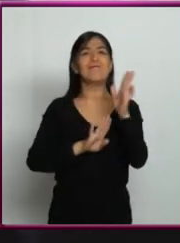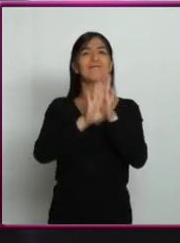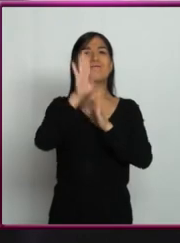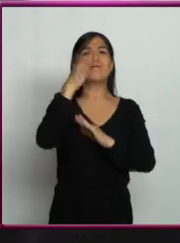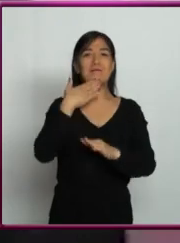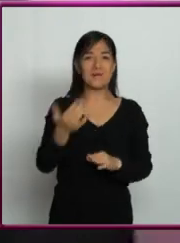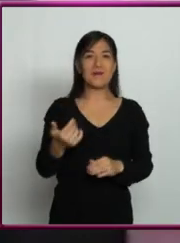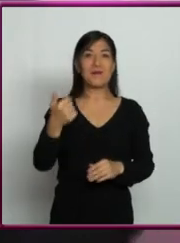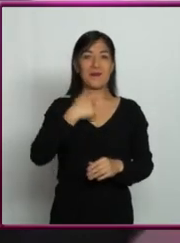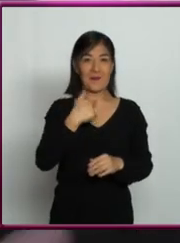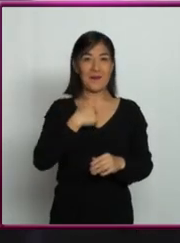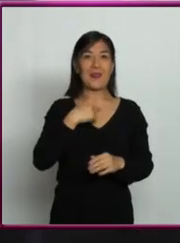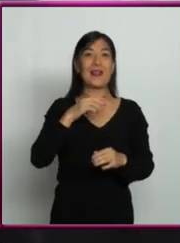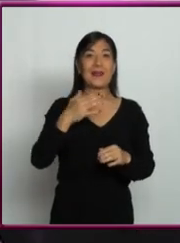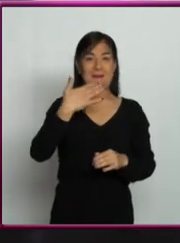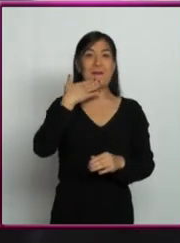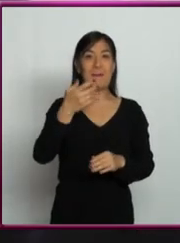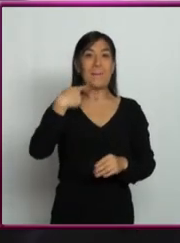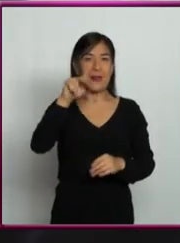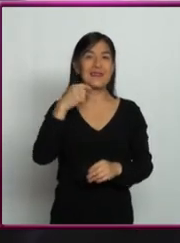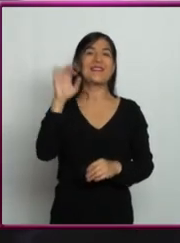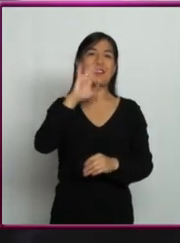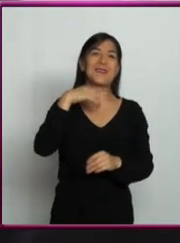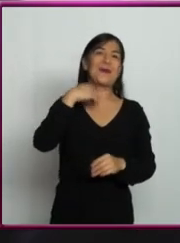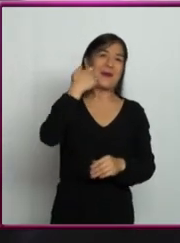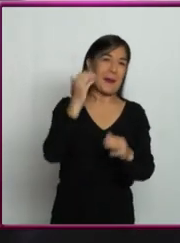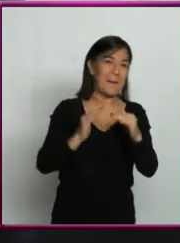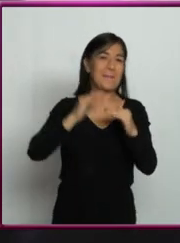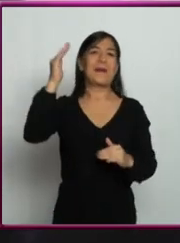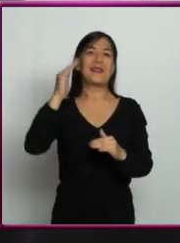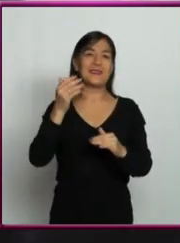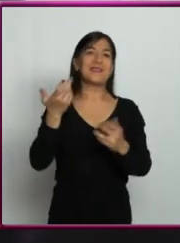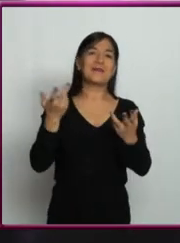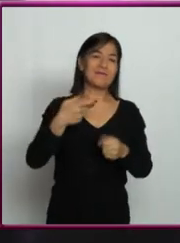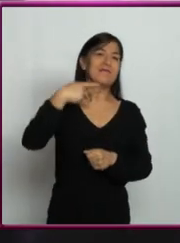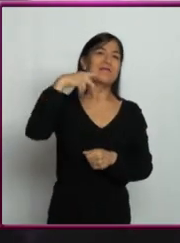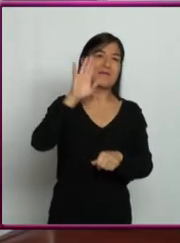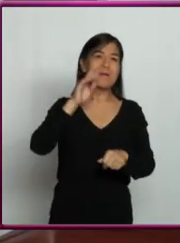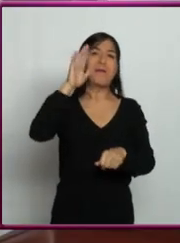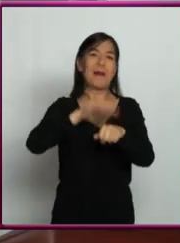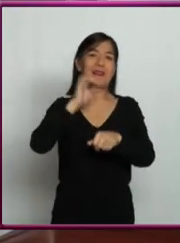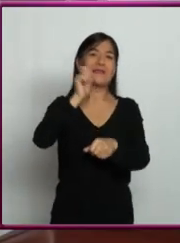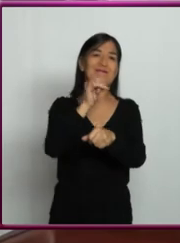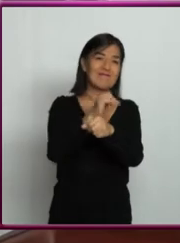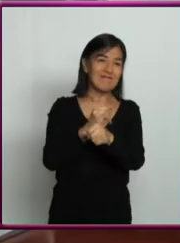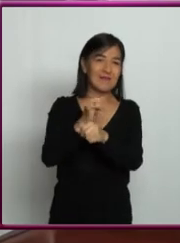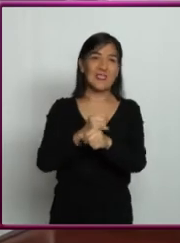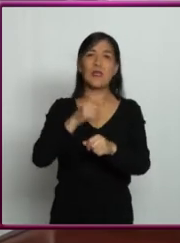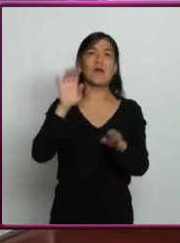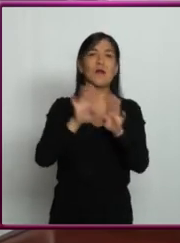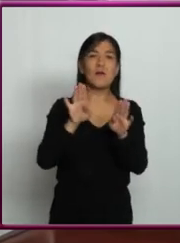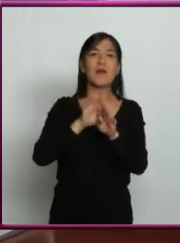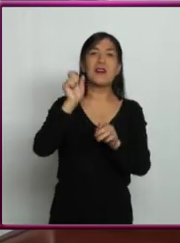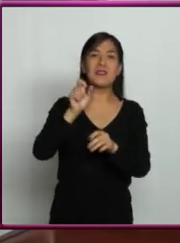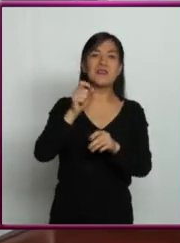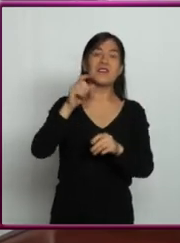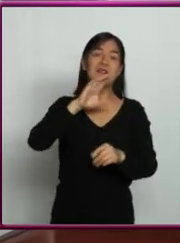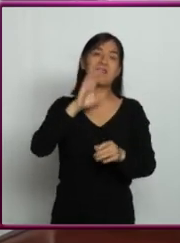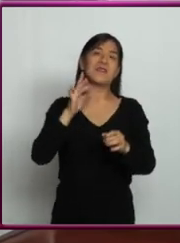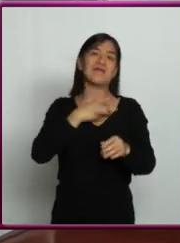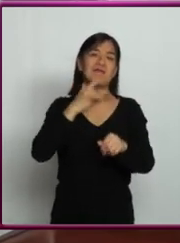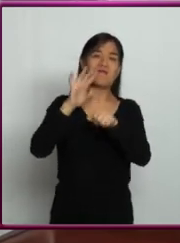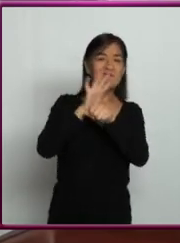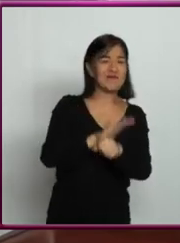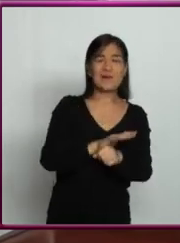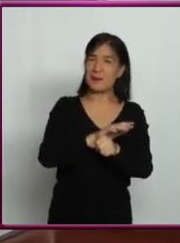Yo llegué bien, pero hubiera llegado mejor si hubiera sido más tenaz. Muy No dejarse desilusionar